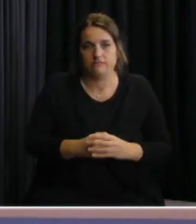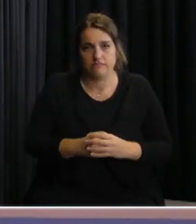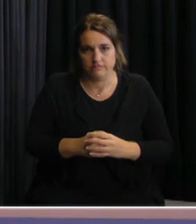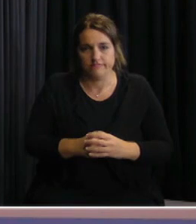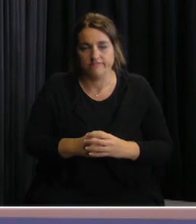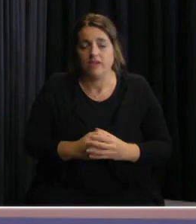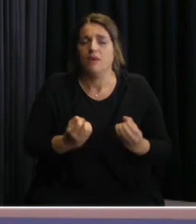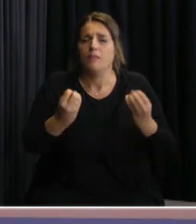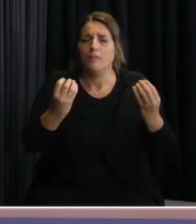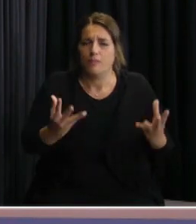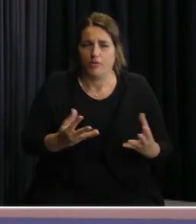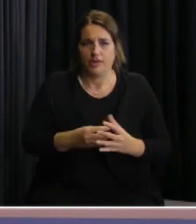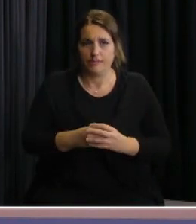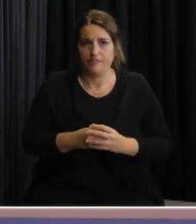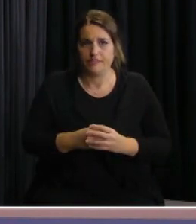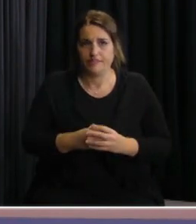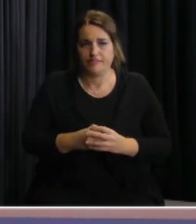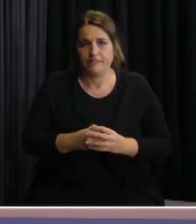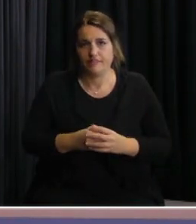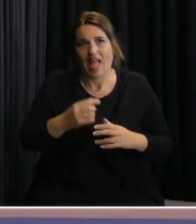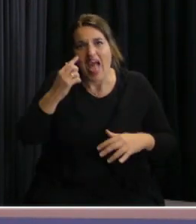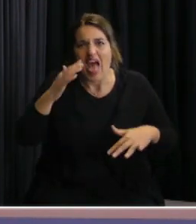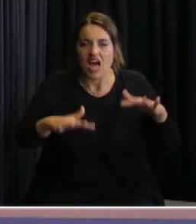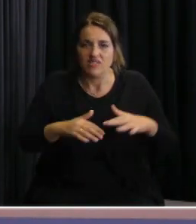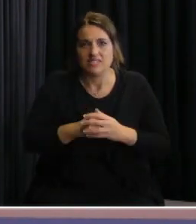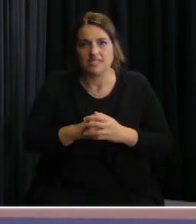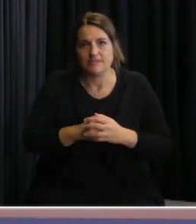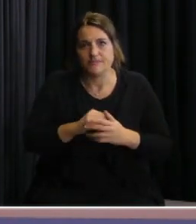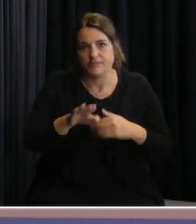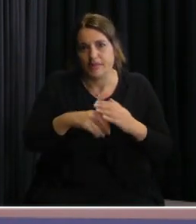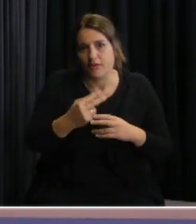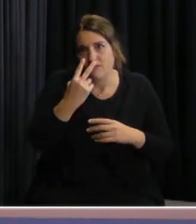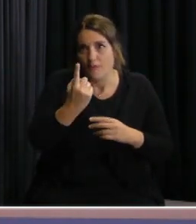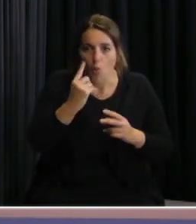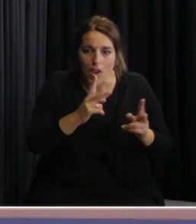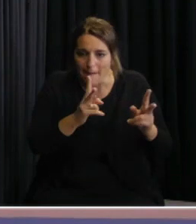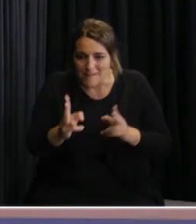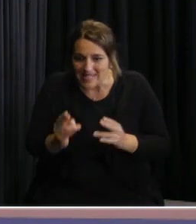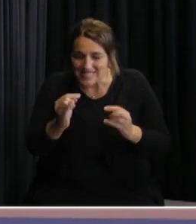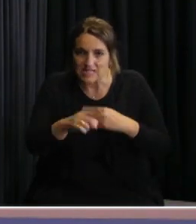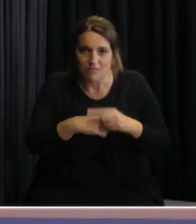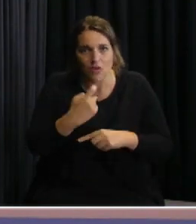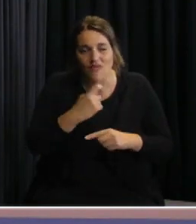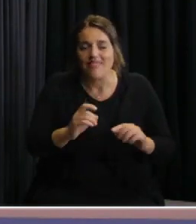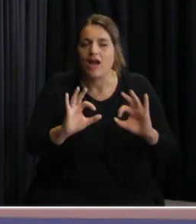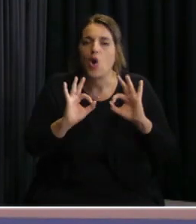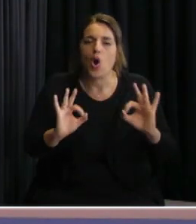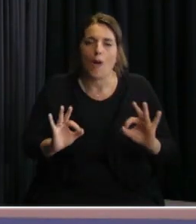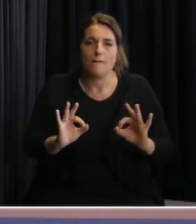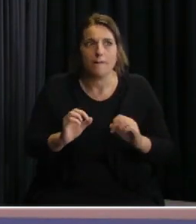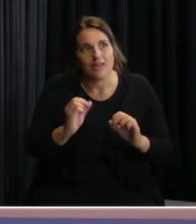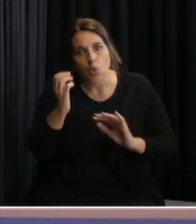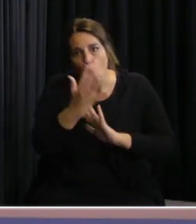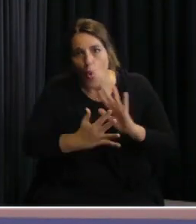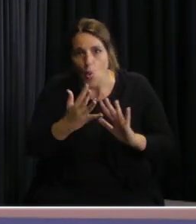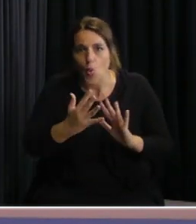que a veces vemos la punta del iber y no vemos el resto, y gran parte del Uruguay